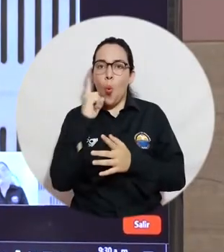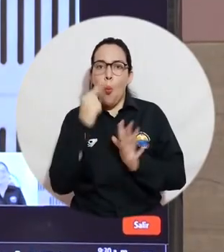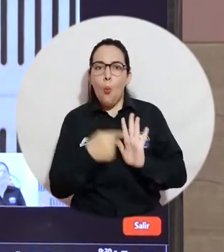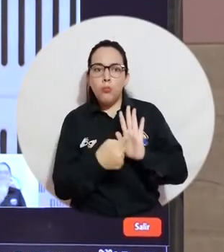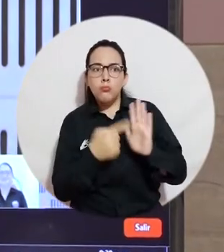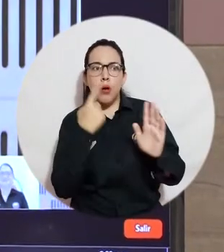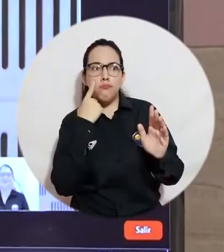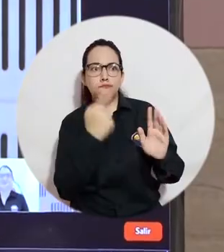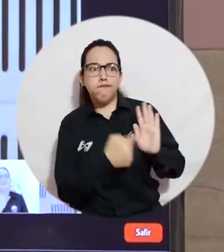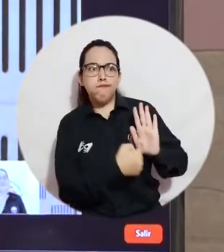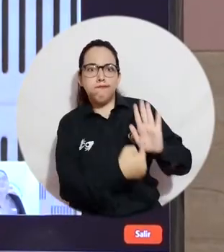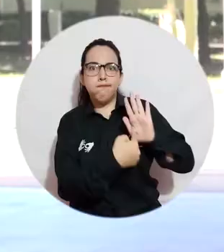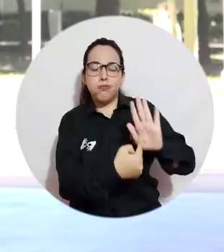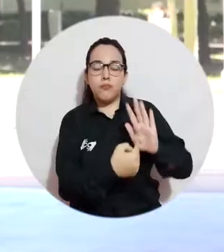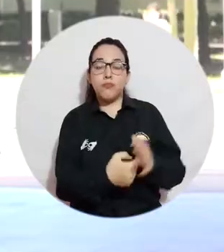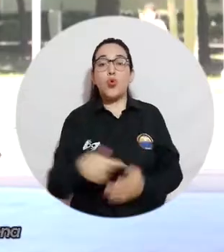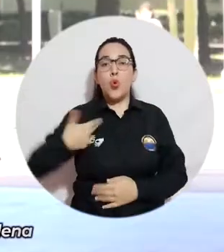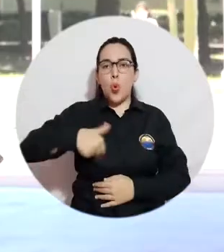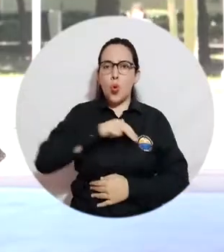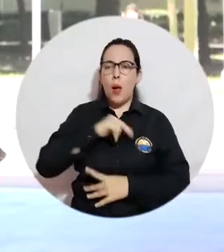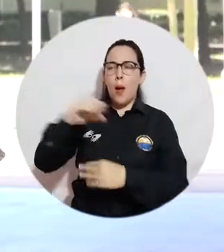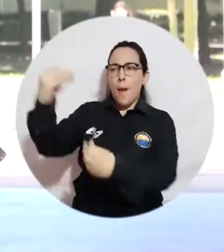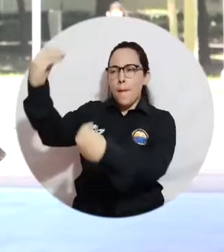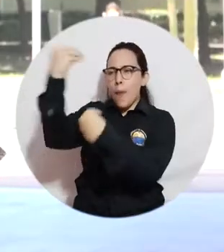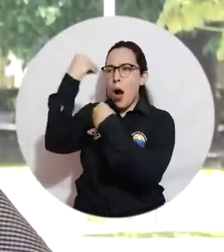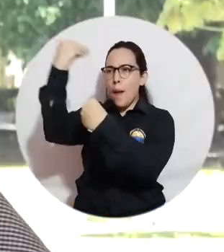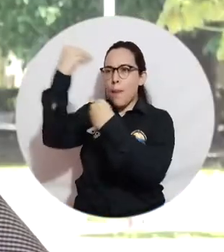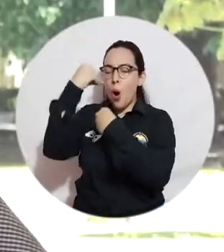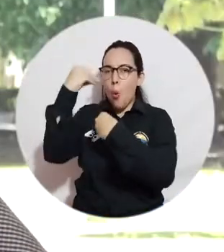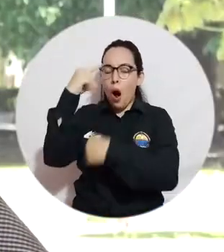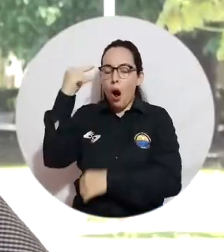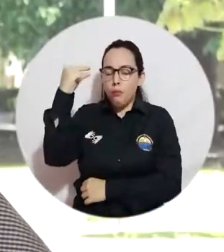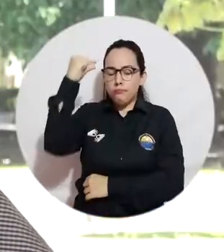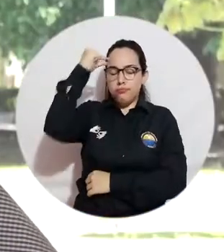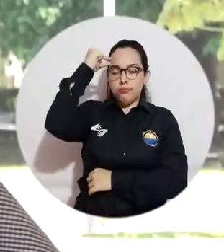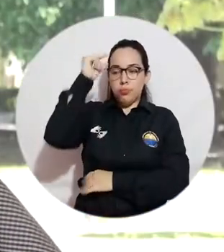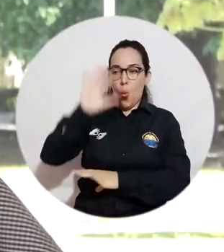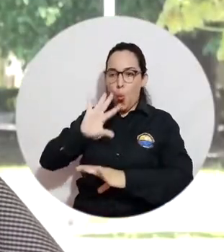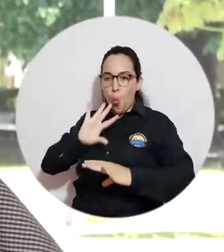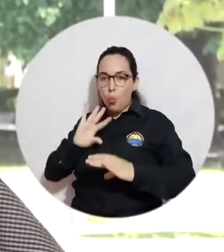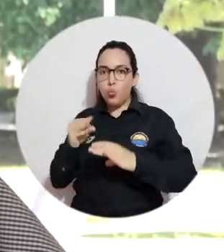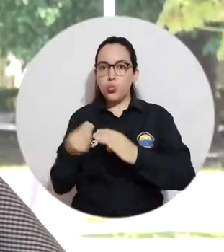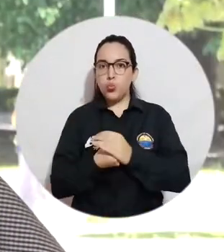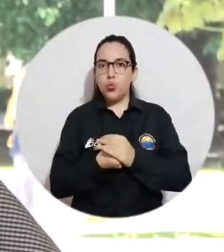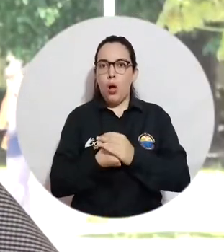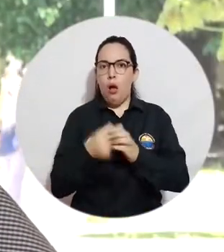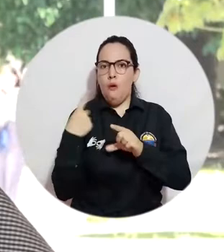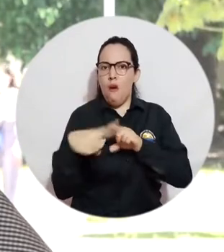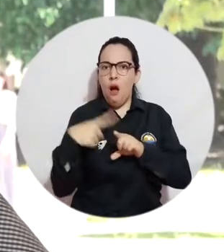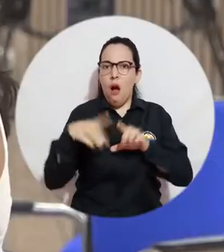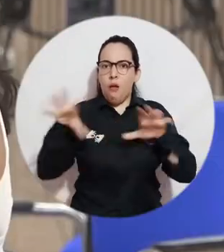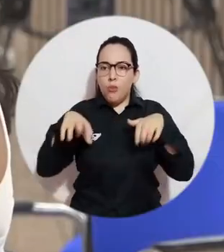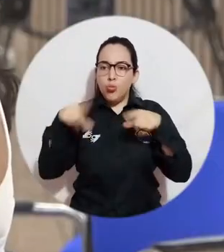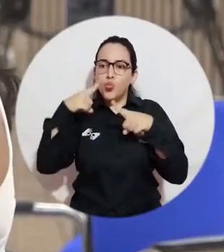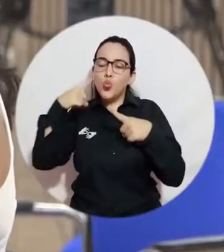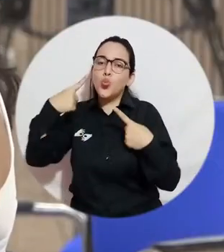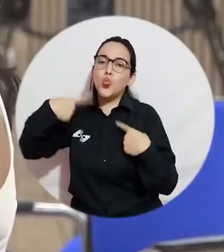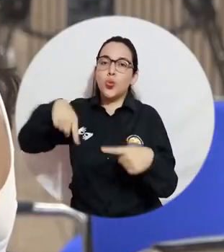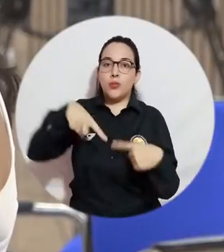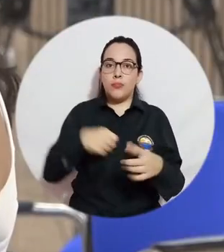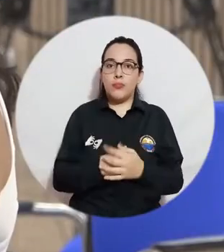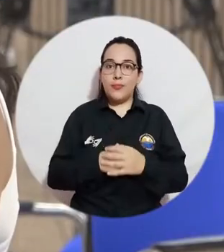marcando la pauta. Nosotros hemos sido formados con ese chip de inclusión a todas las actividades